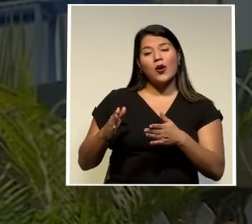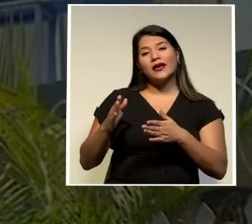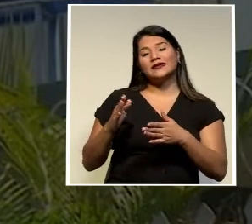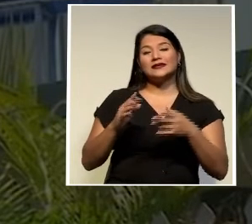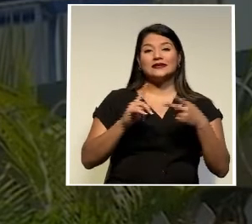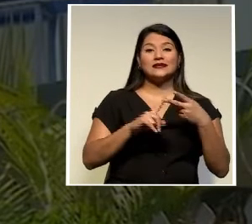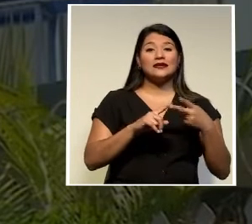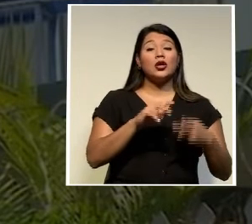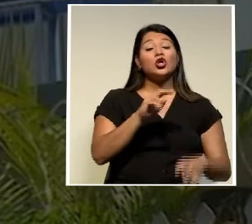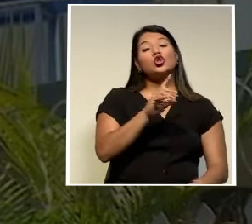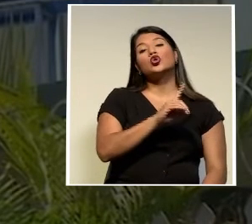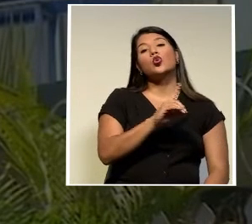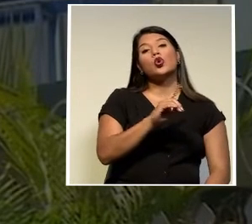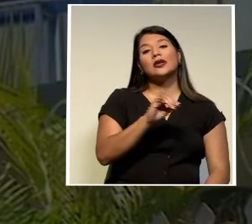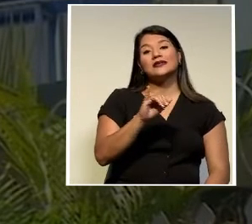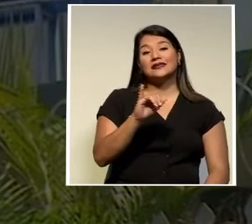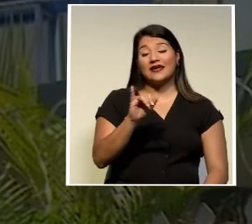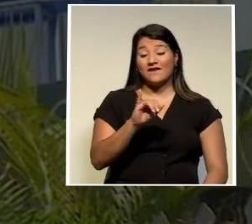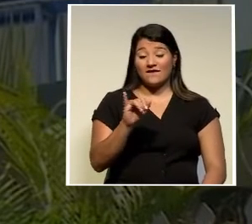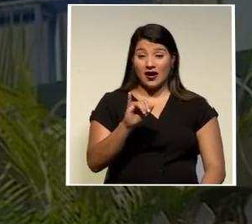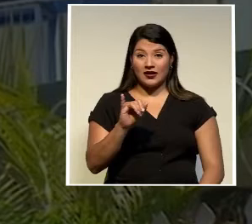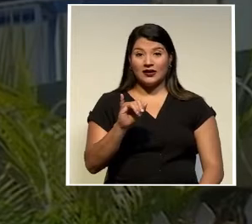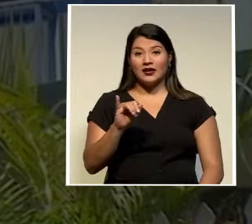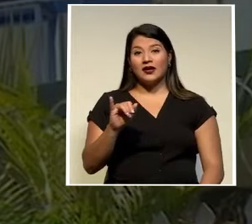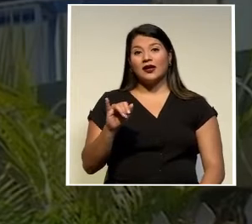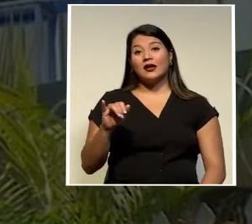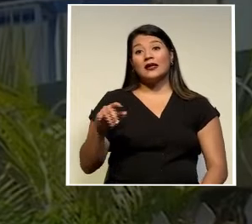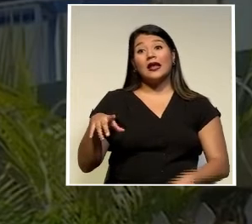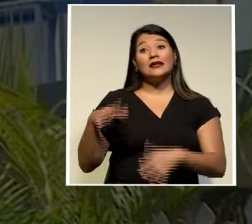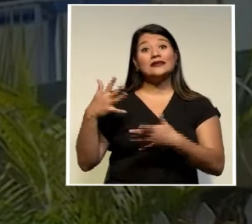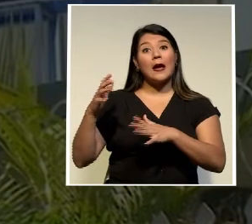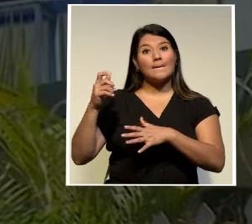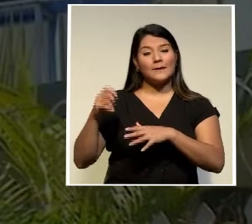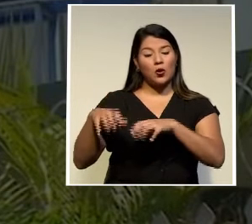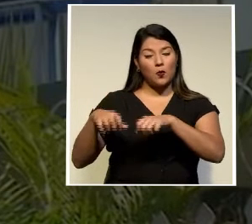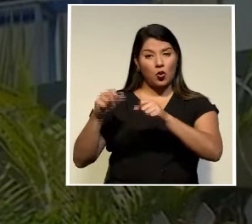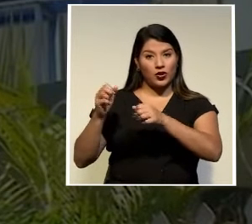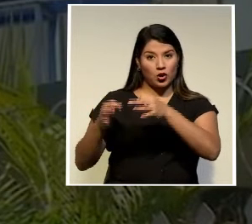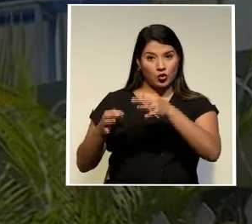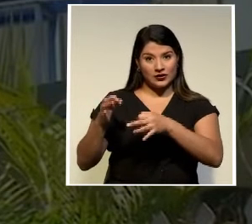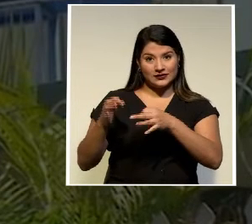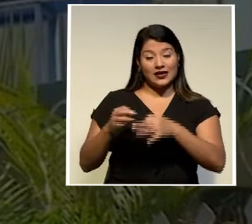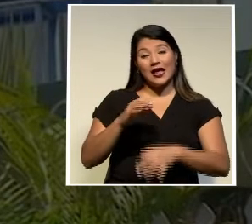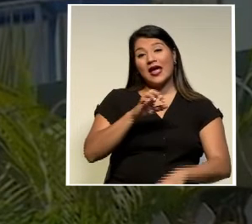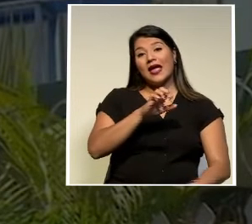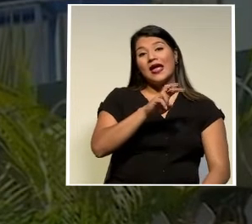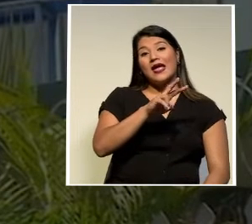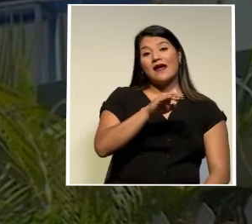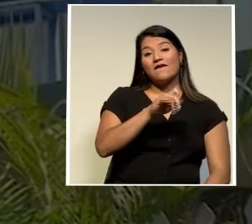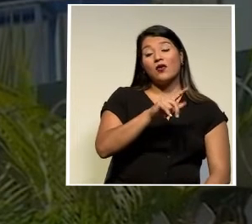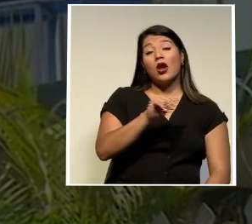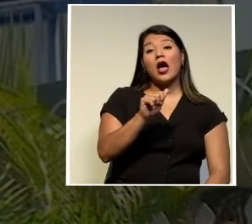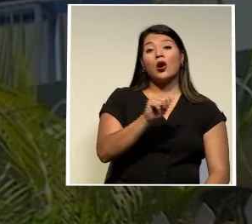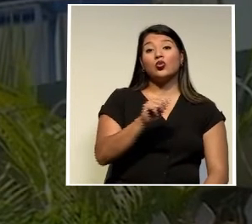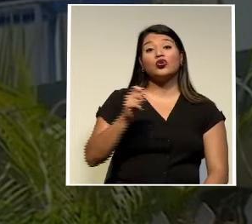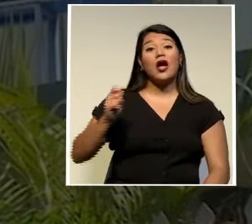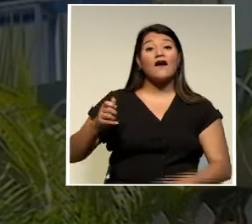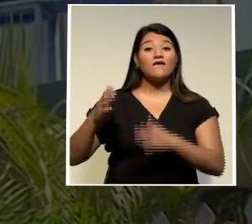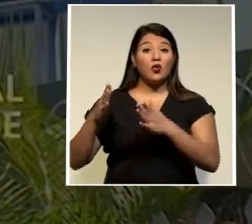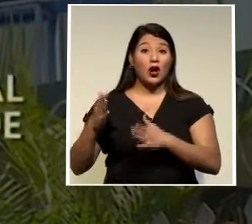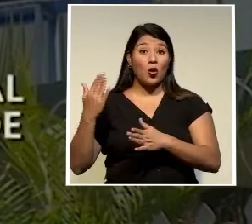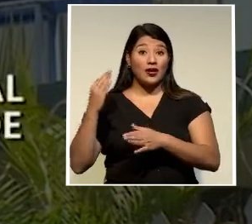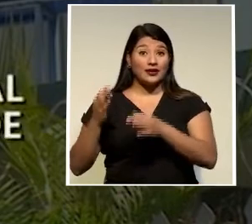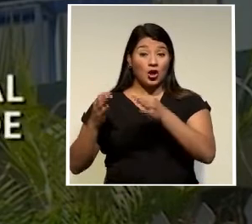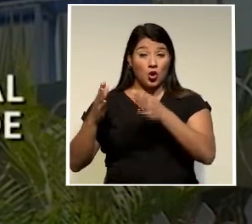Douglas Iván Rivera Rodríguez jubilado del poder judicial como juez penal Eva Lacuña Blanco abogado litigante y ex